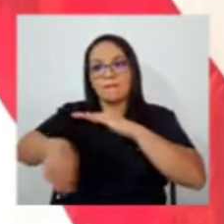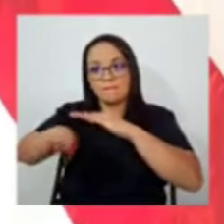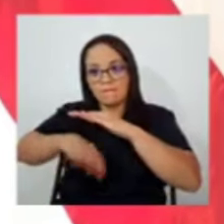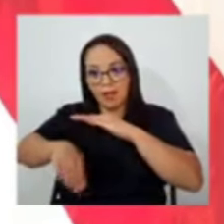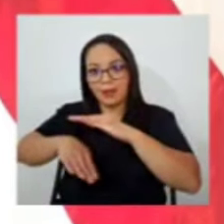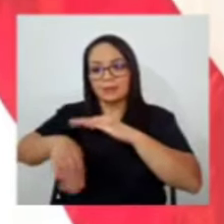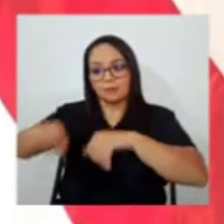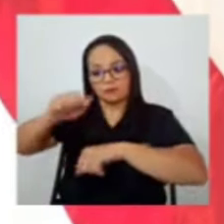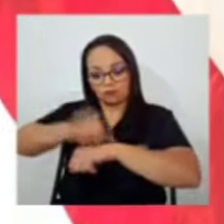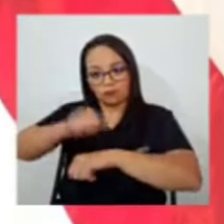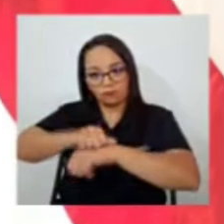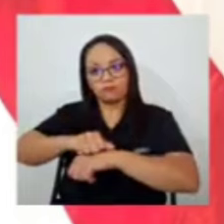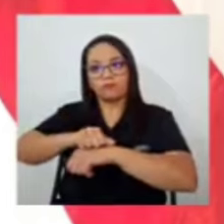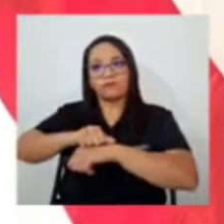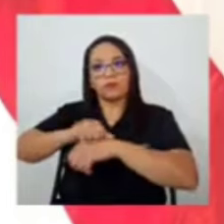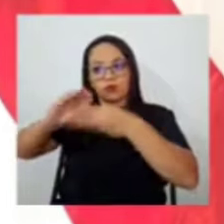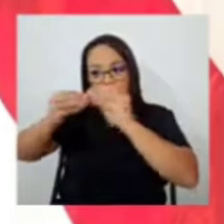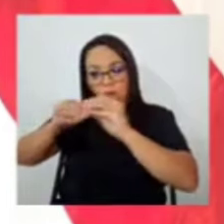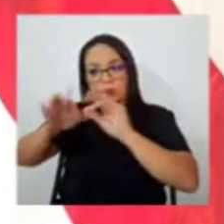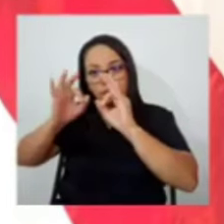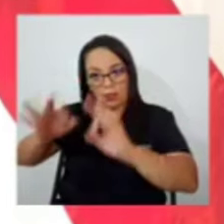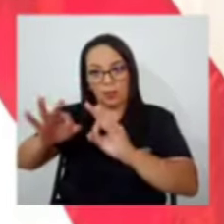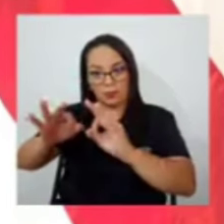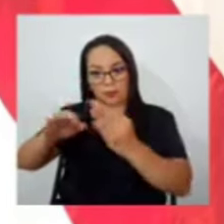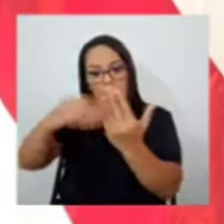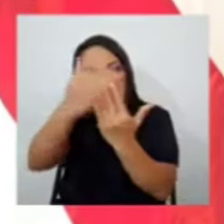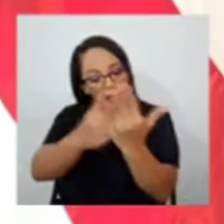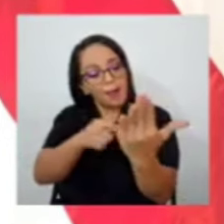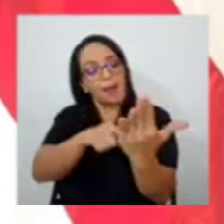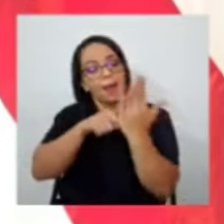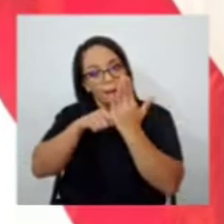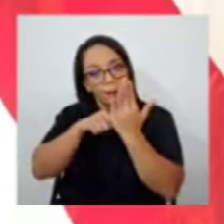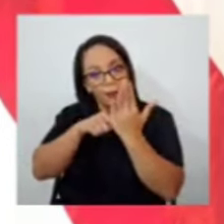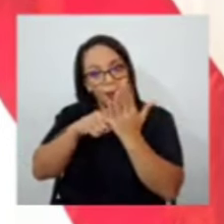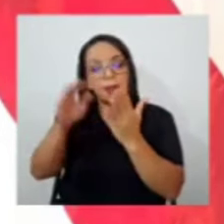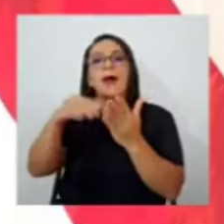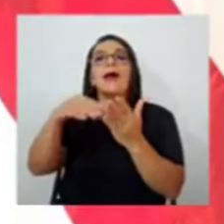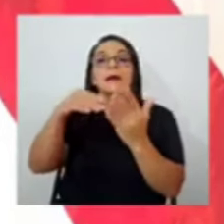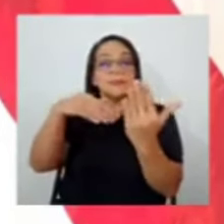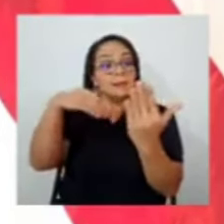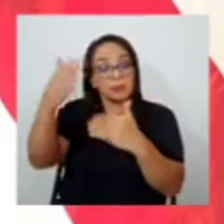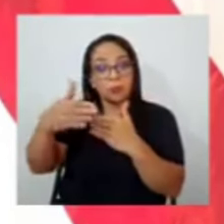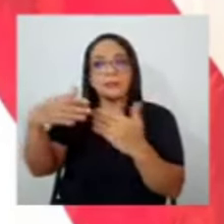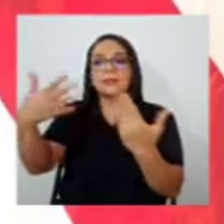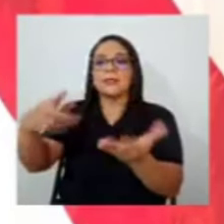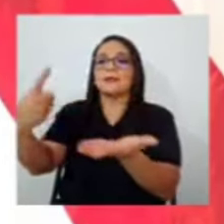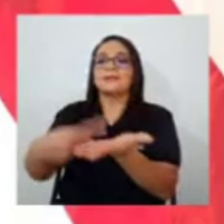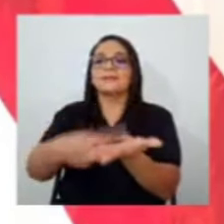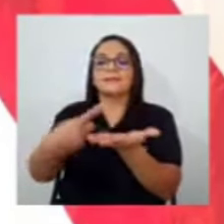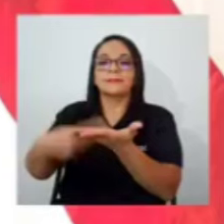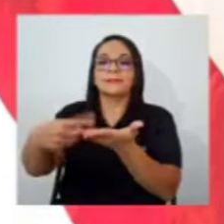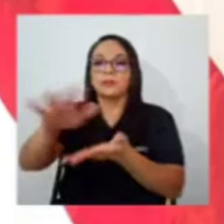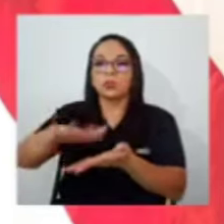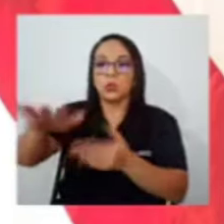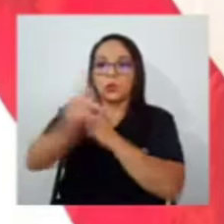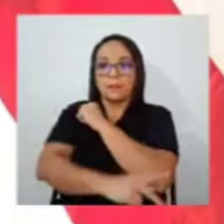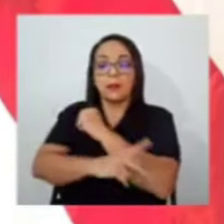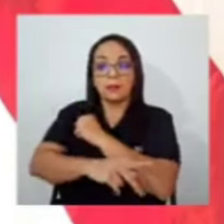tener la discusión nacional de si vale la pena sacar ese gas.